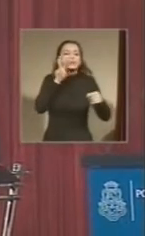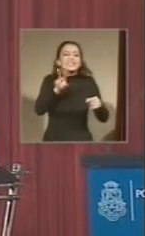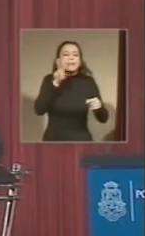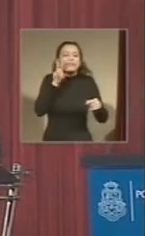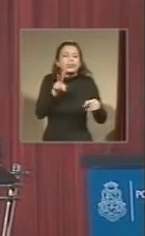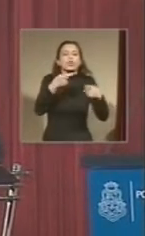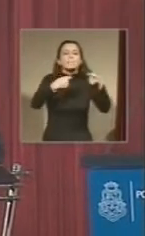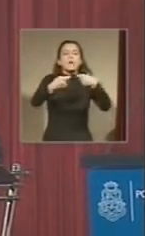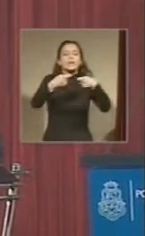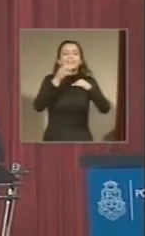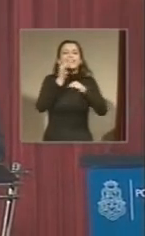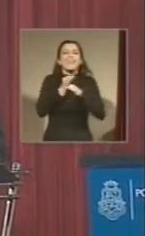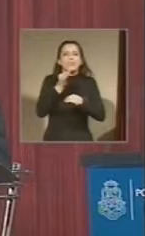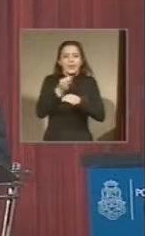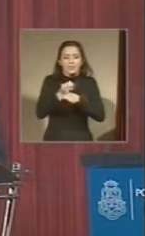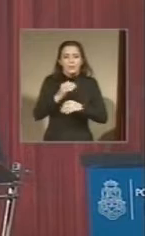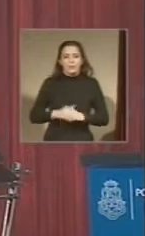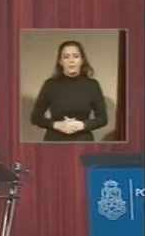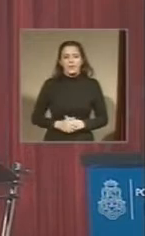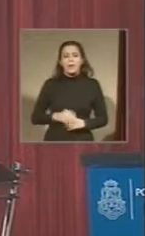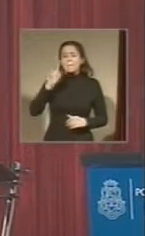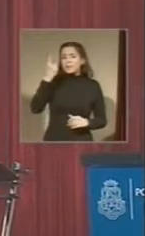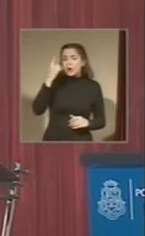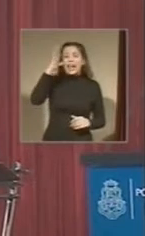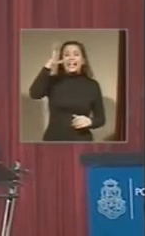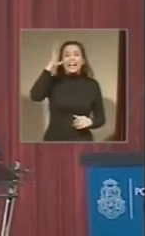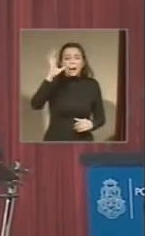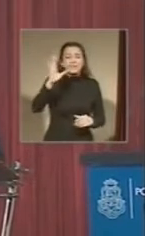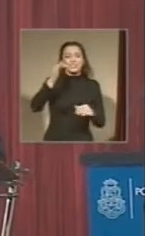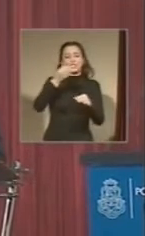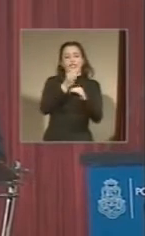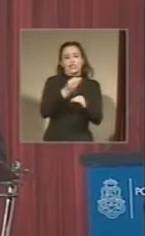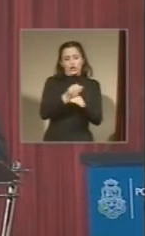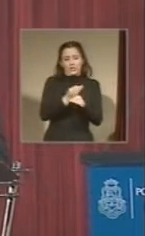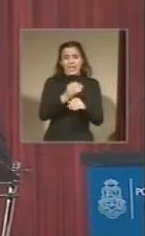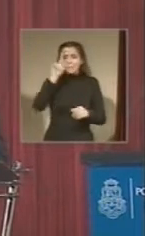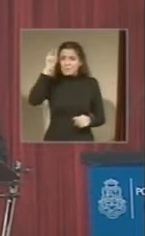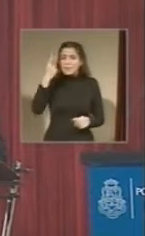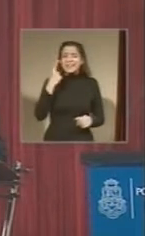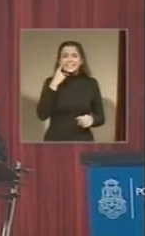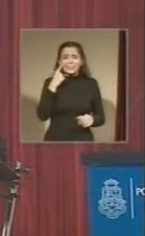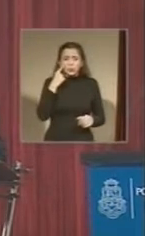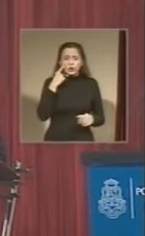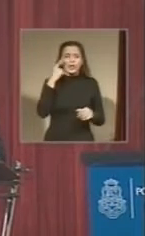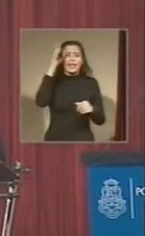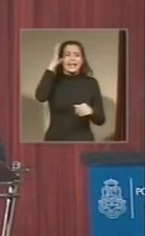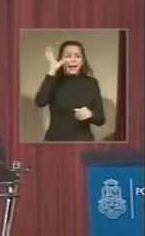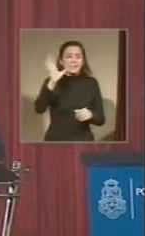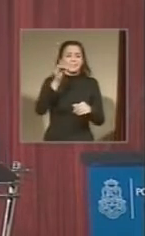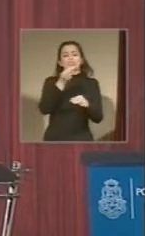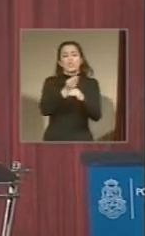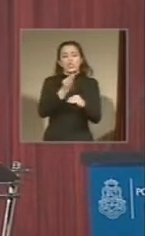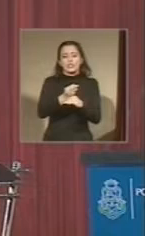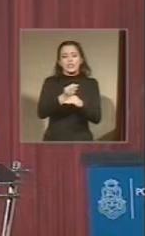El tema de la capacitación de los docentes. El primer instituto provincial de capacitación y seguimiento de la capacitación docente.